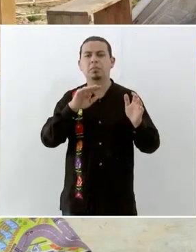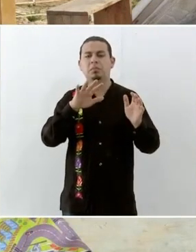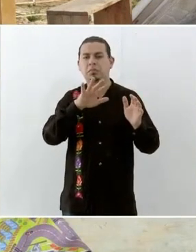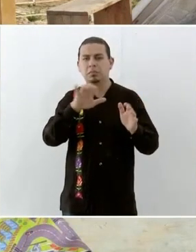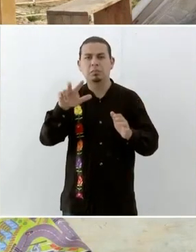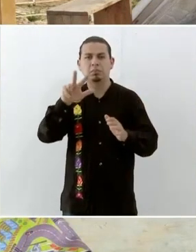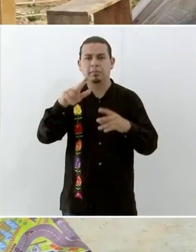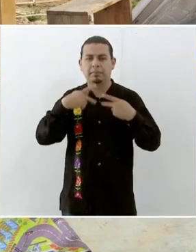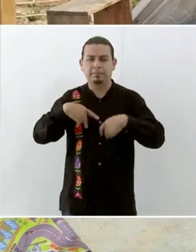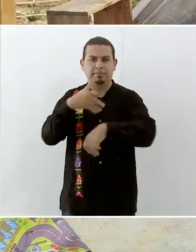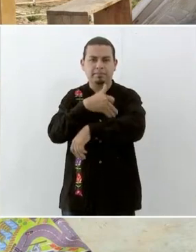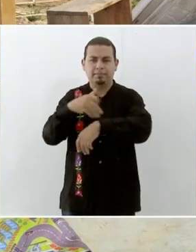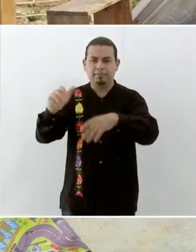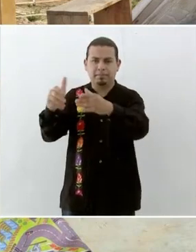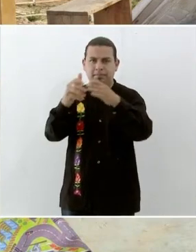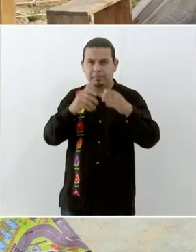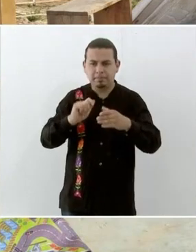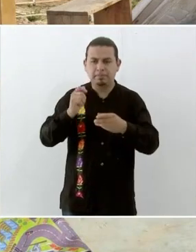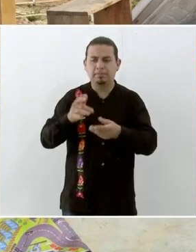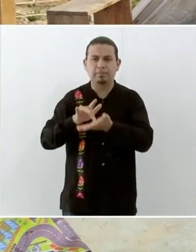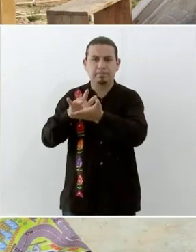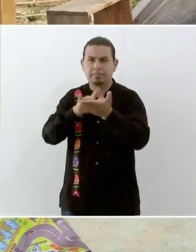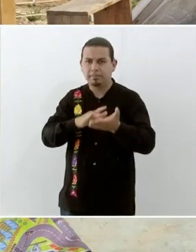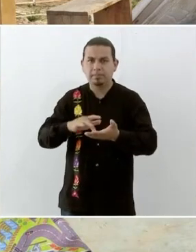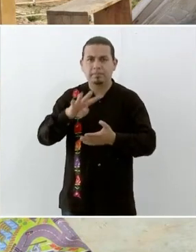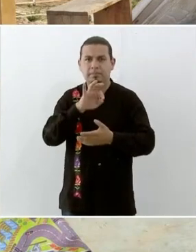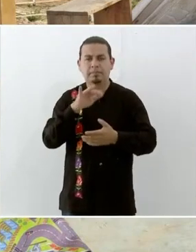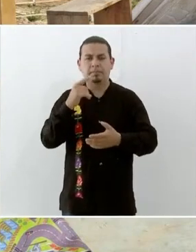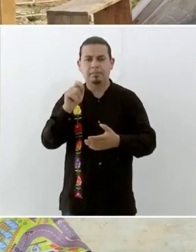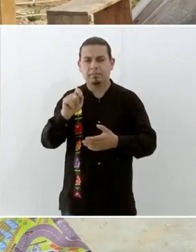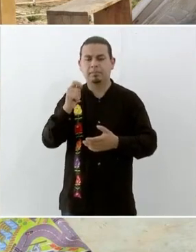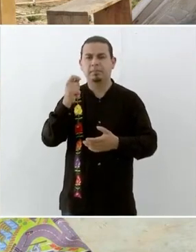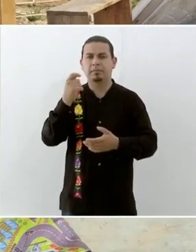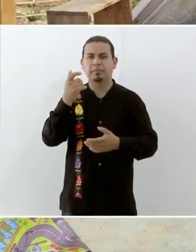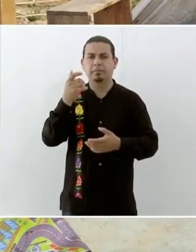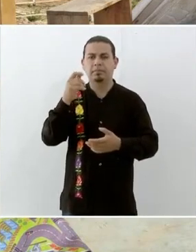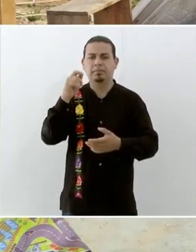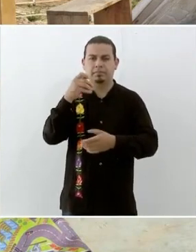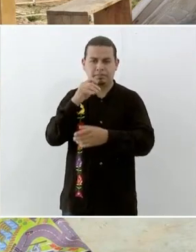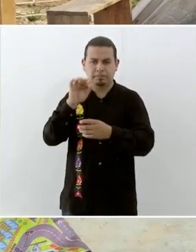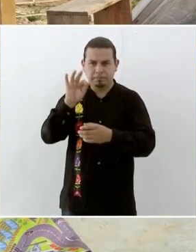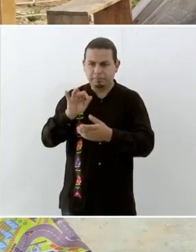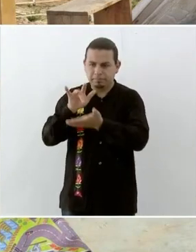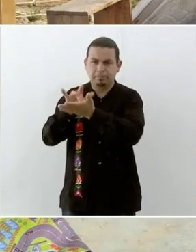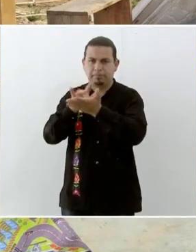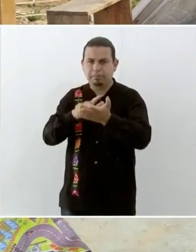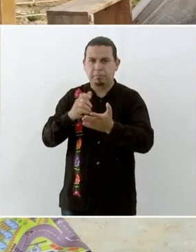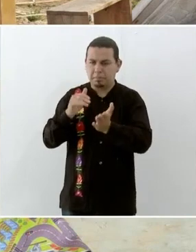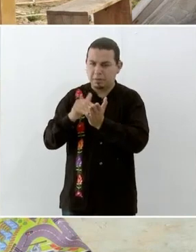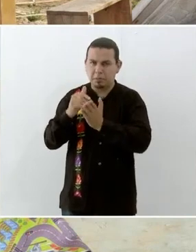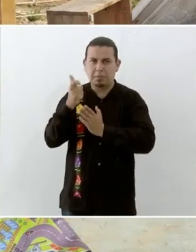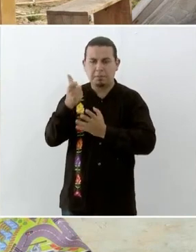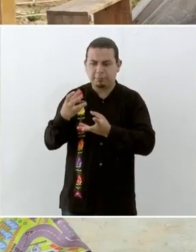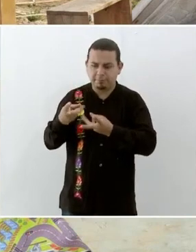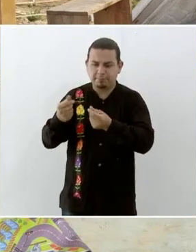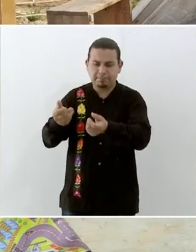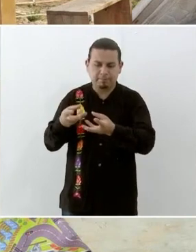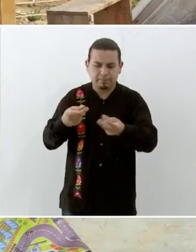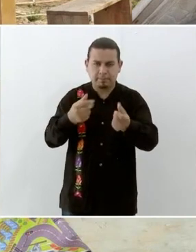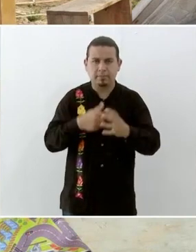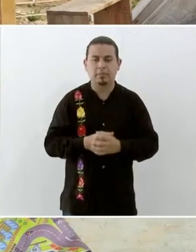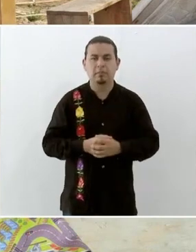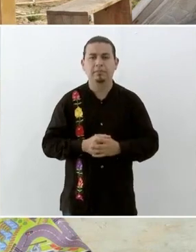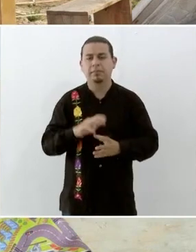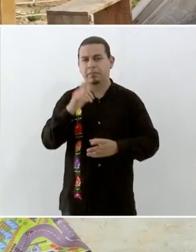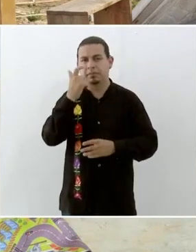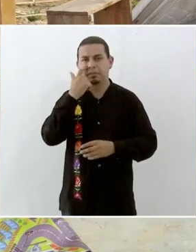cuya inversión serán 450.2 millones de pesos. Adelante. Respecto a las